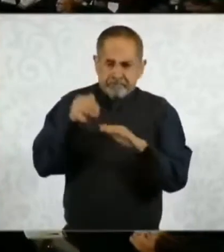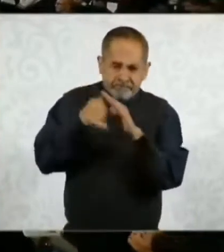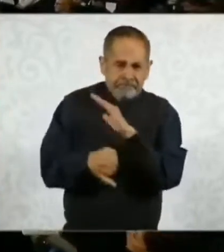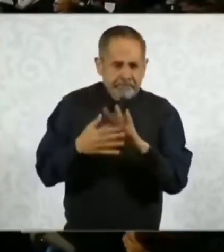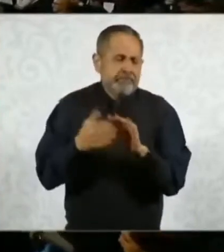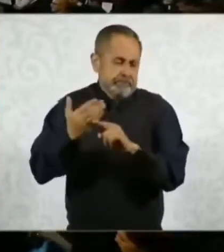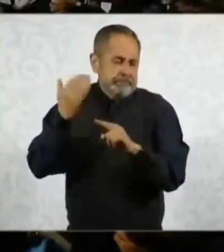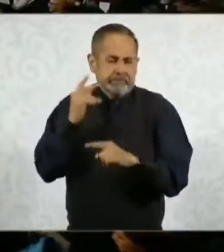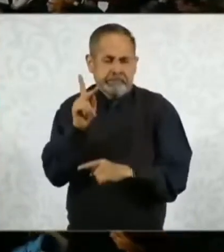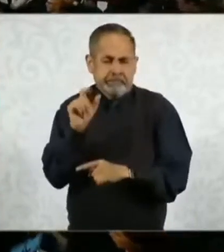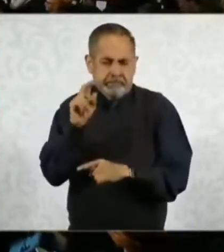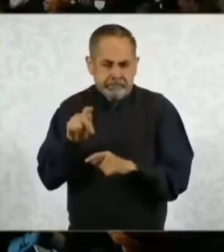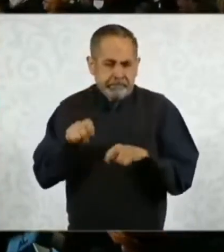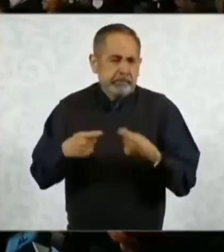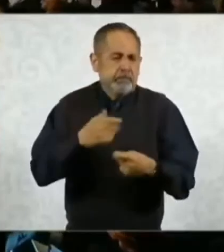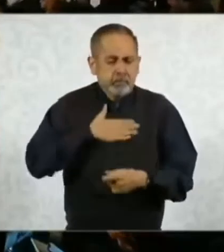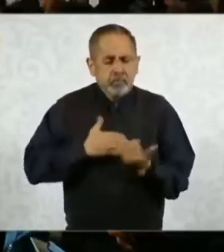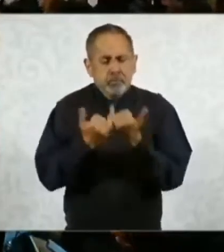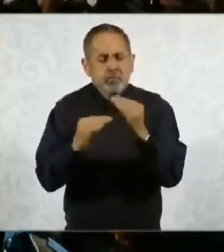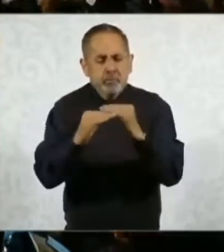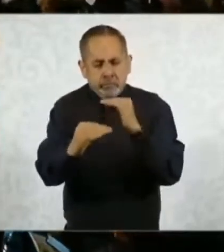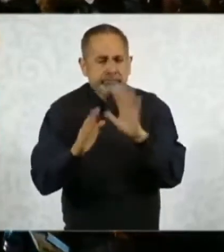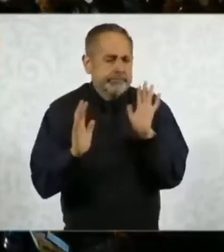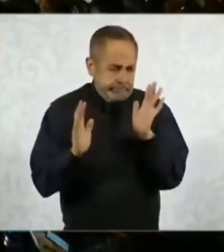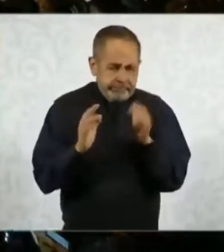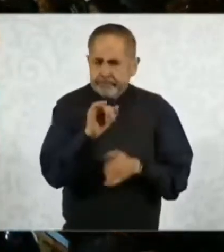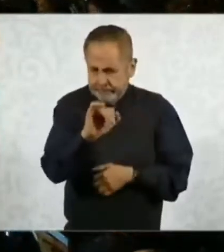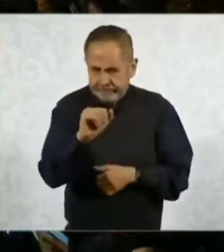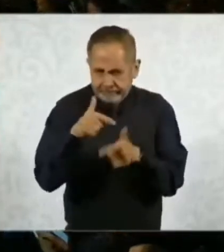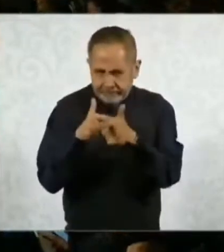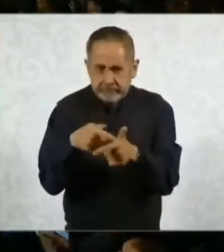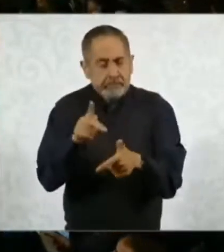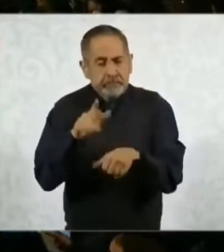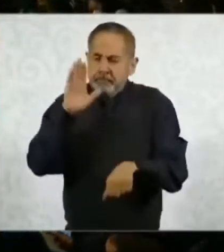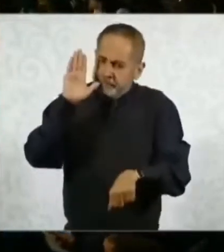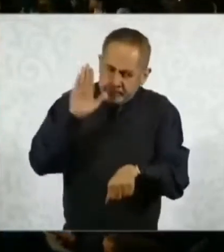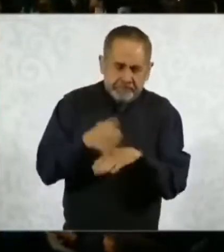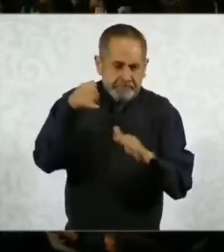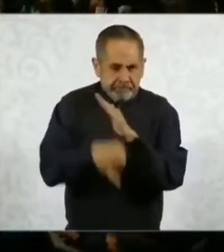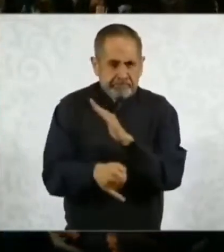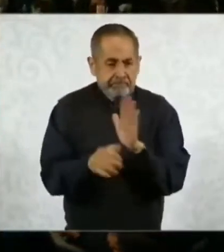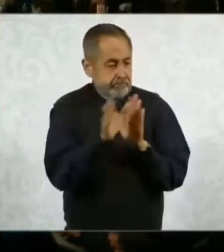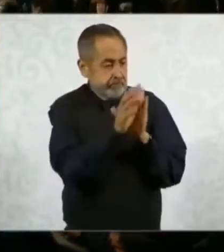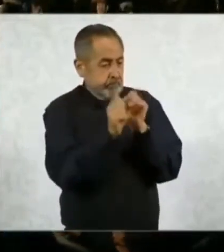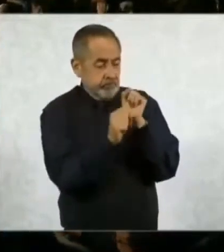justicia porque tiene que llevarse a los hechos la reforma constitucional.